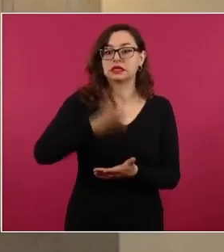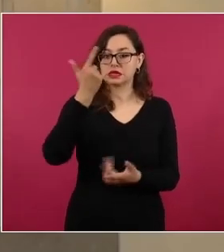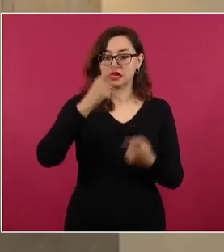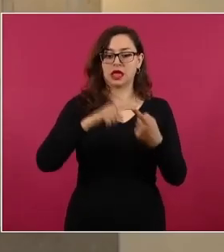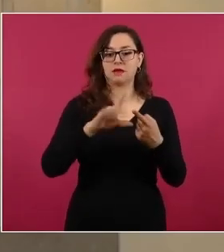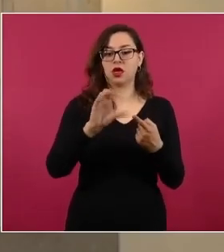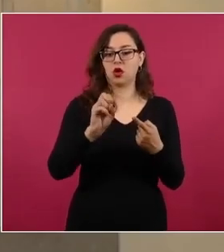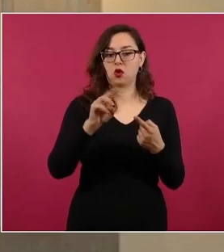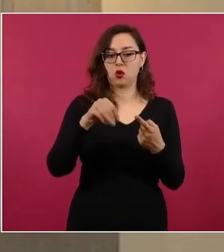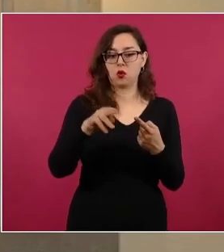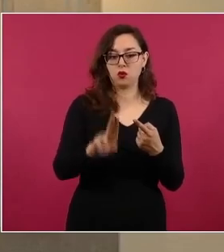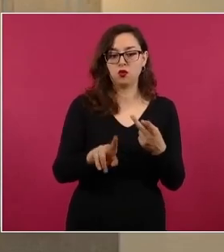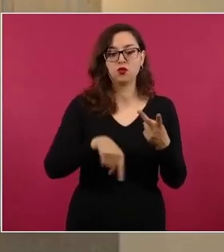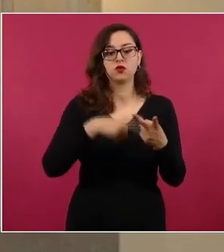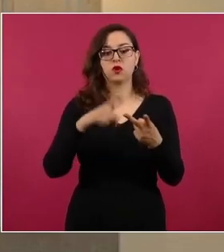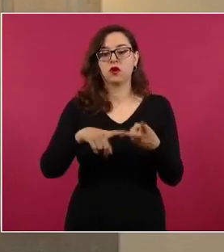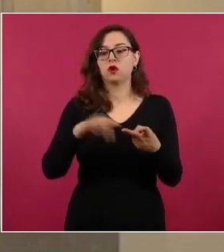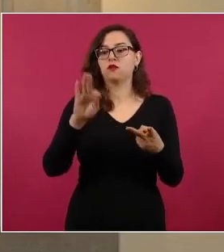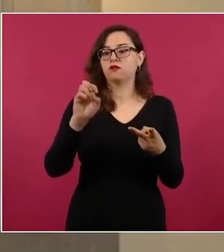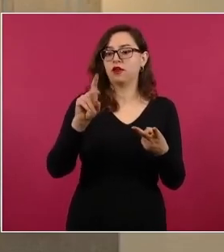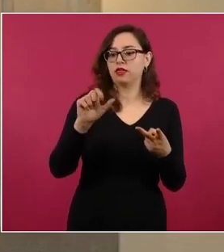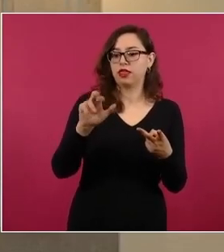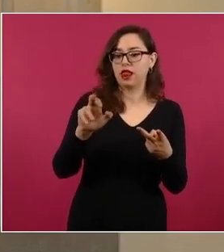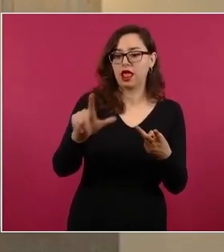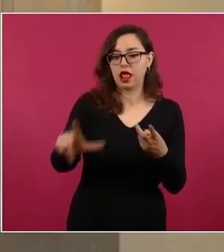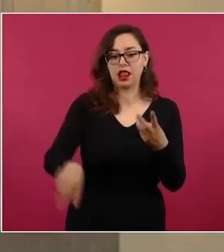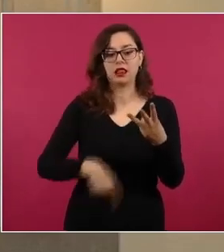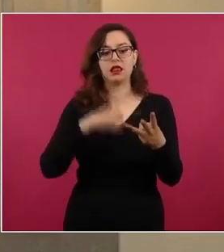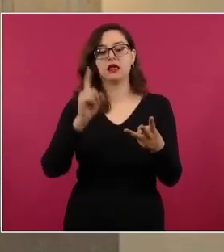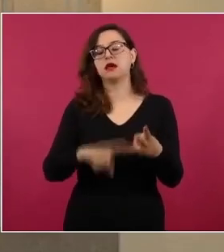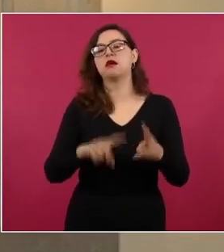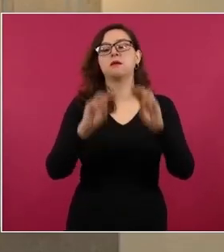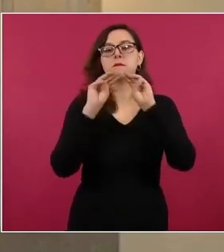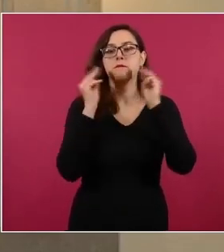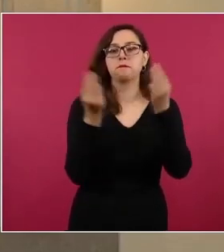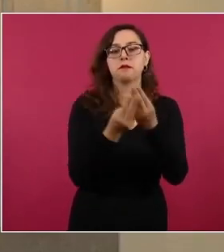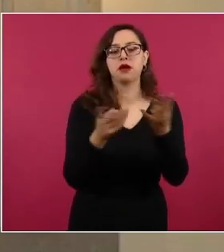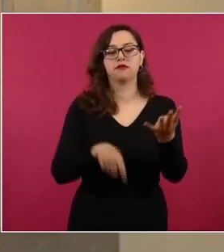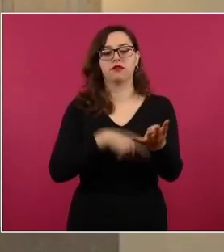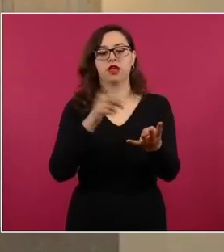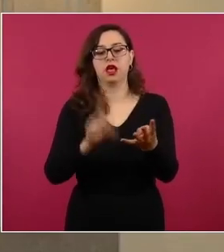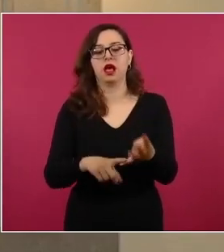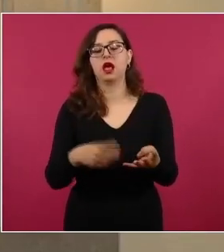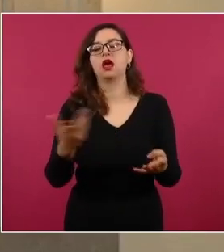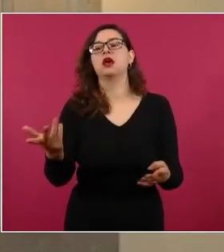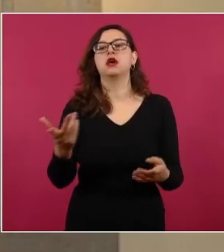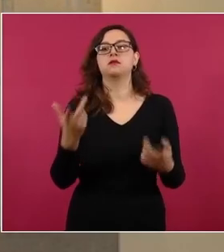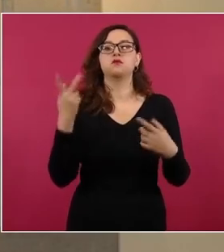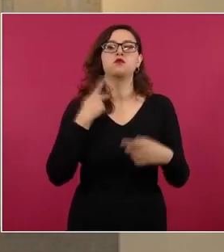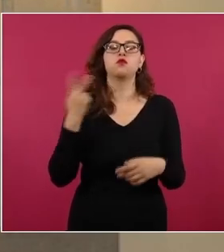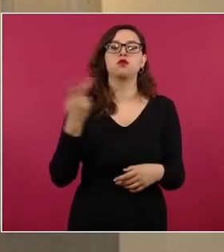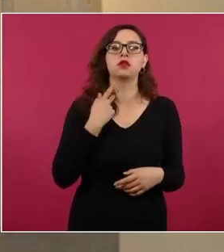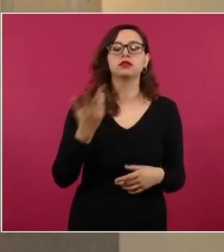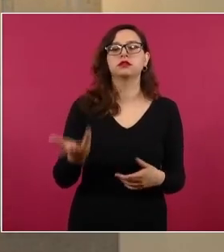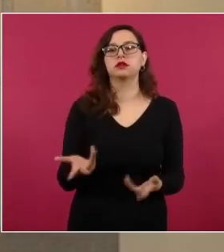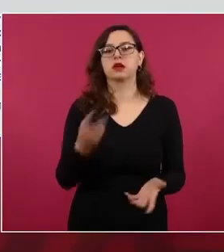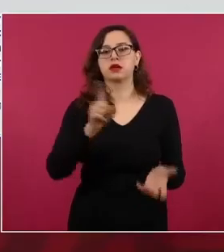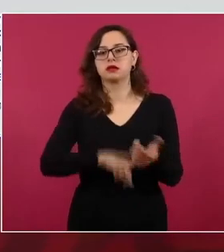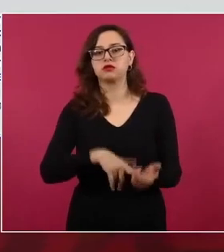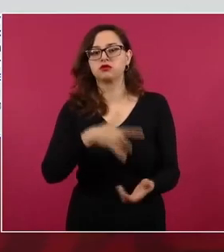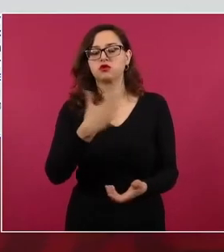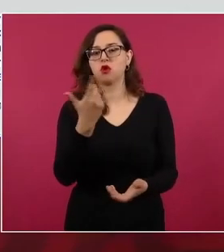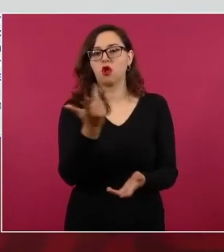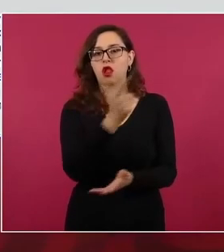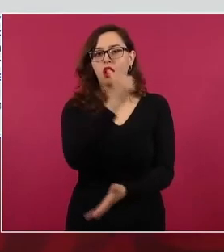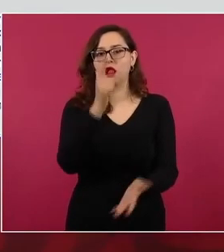delitos de delincuencia organizada o delitos de cuello blanco. Las reformas que se han hecho es para aumentar el